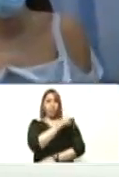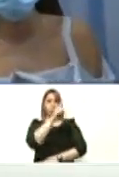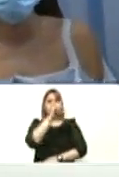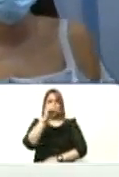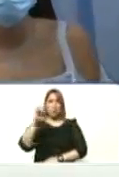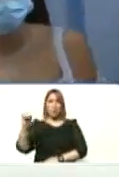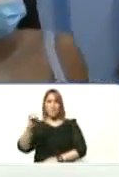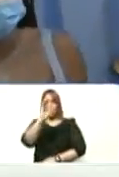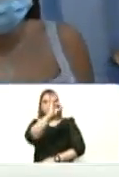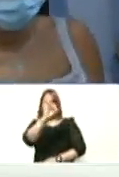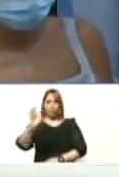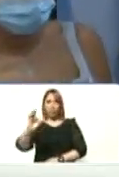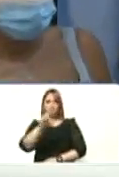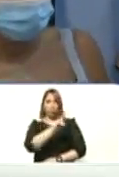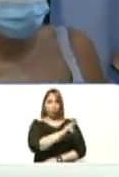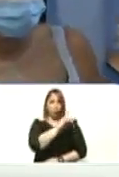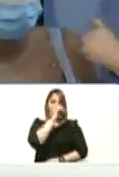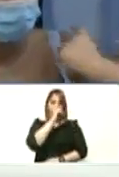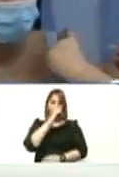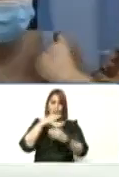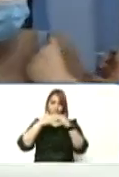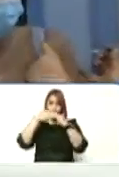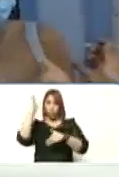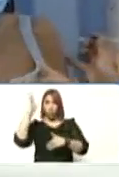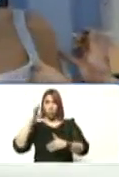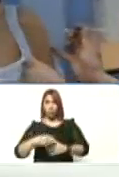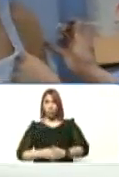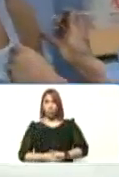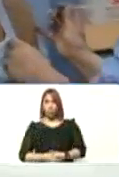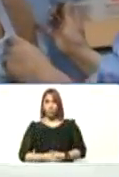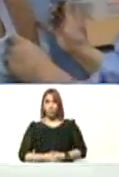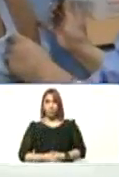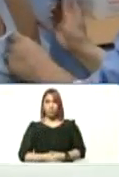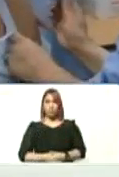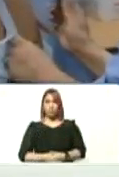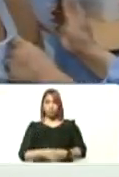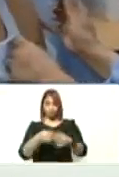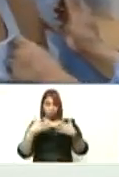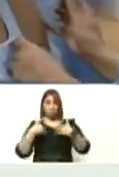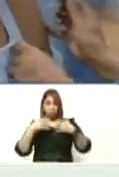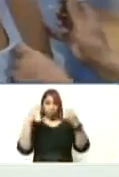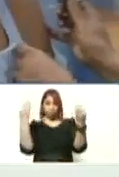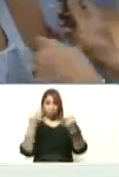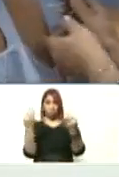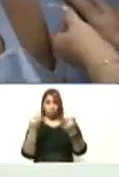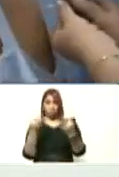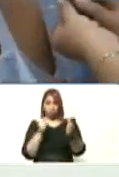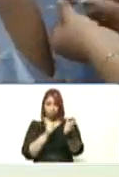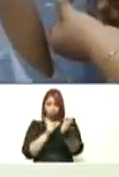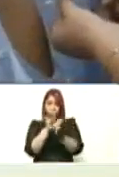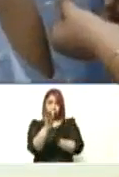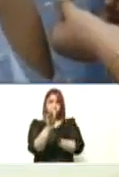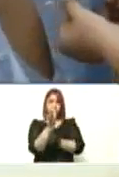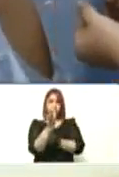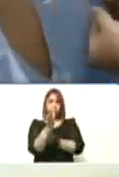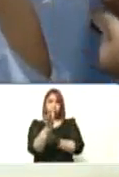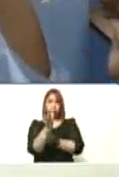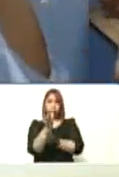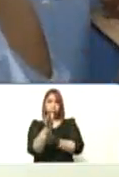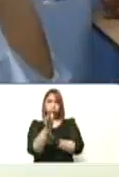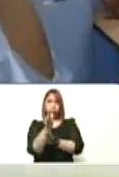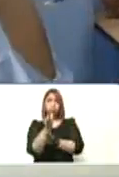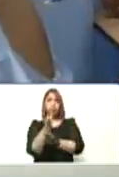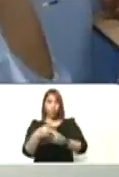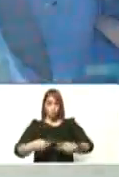de dos años en adelante es seguro es gratuito está a